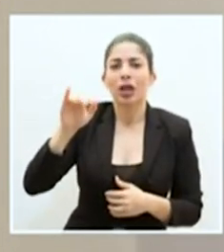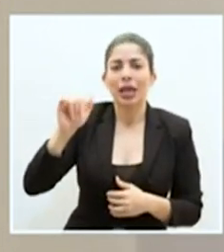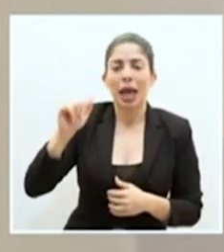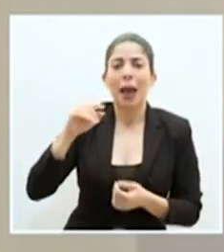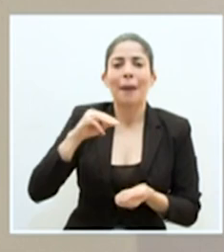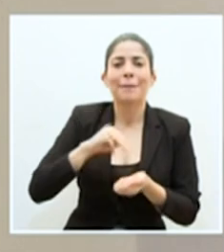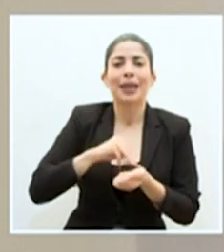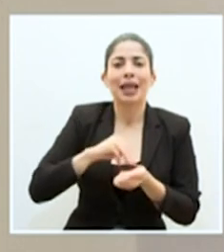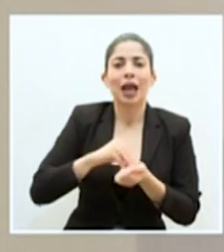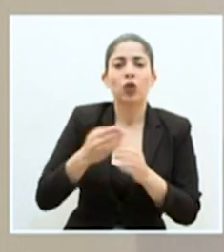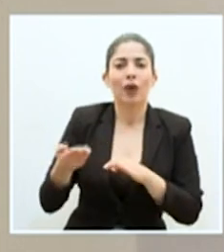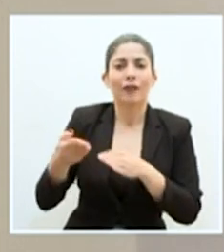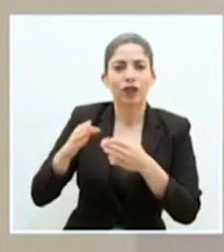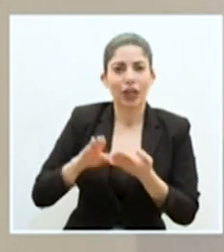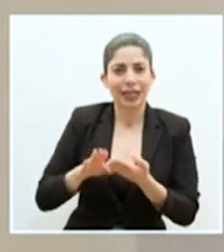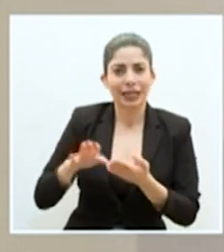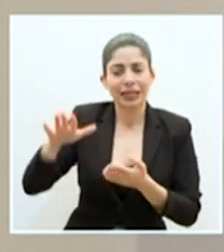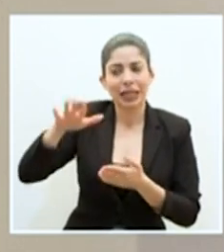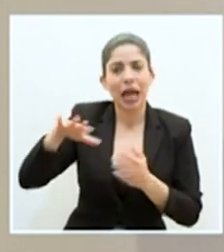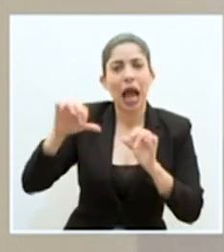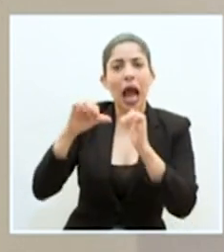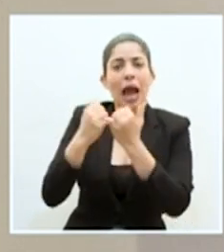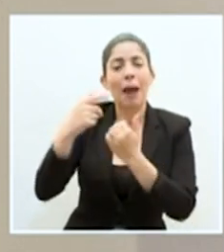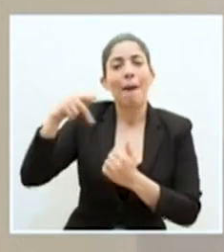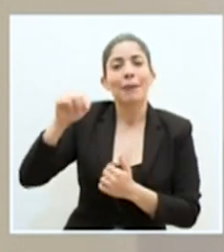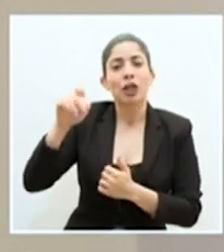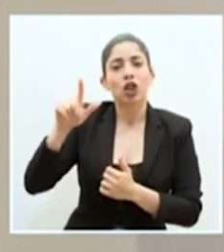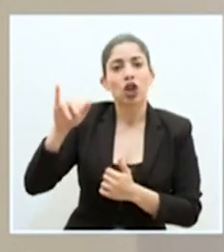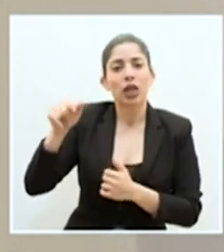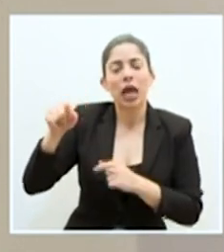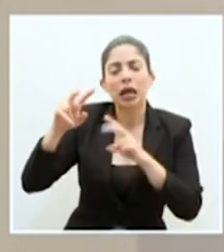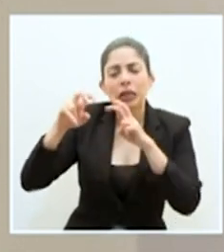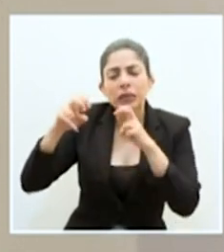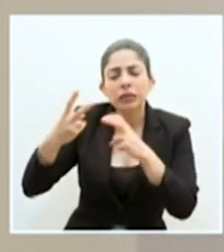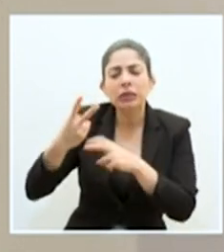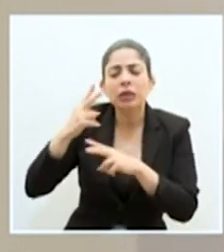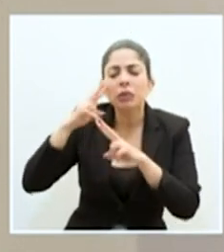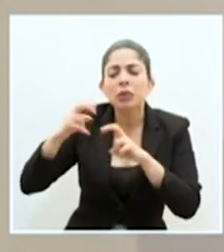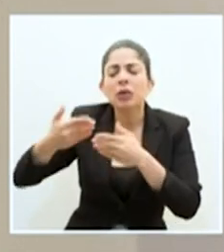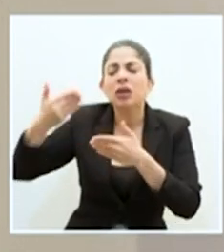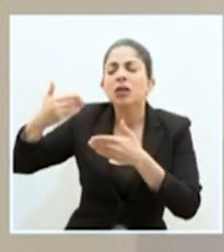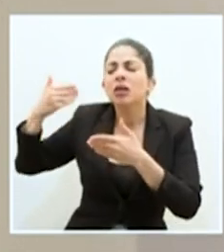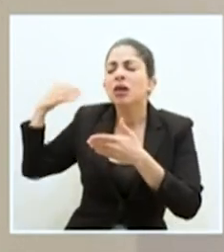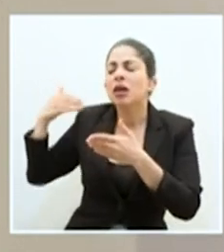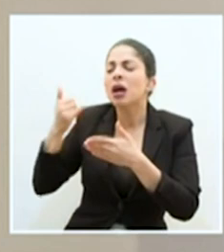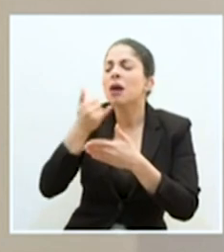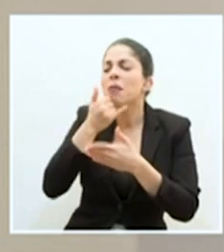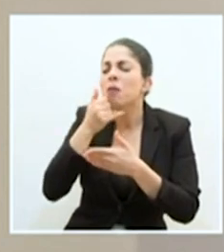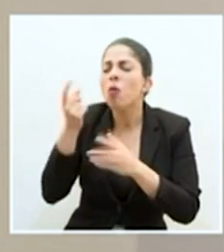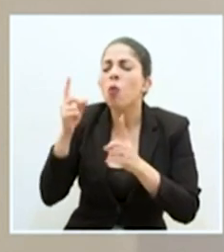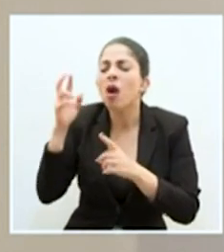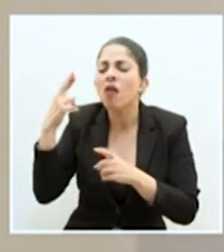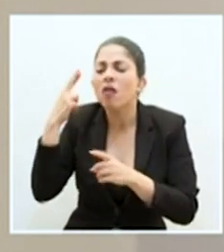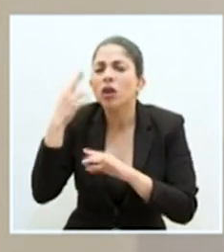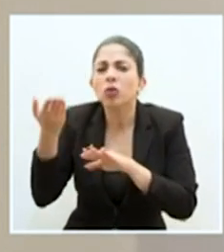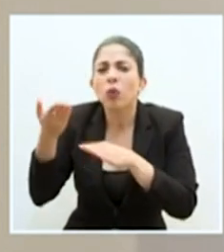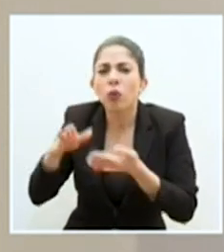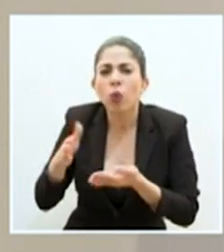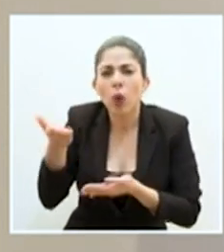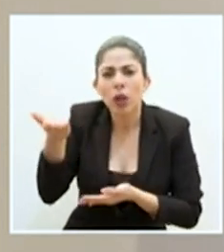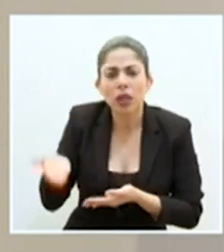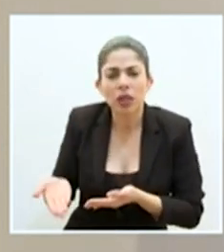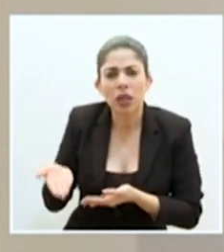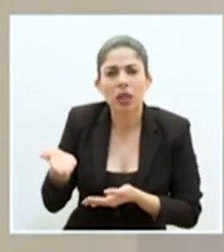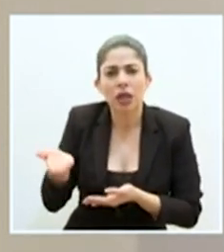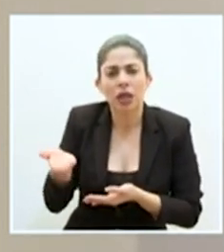justamente en la parte de patología, para establecer muy bien y muy claramente cuáles fueron las causas de muerte, de fallecimiento